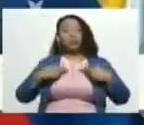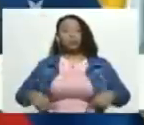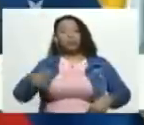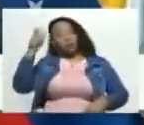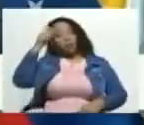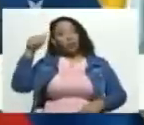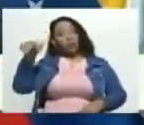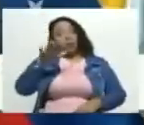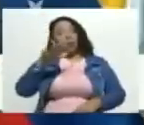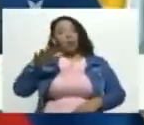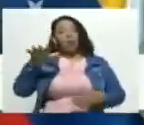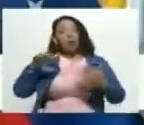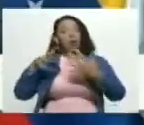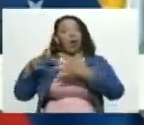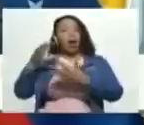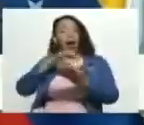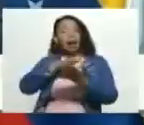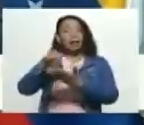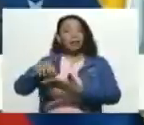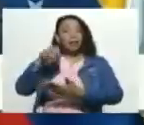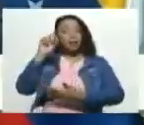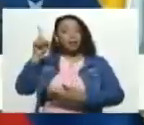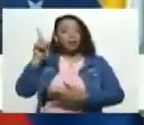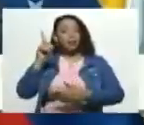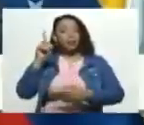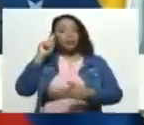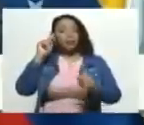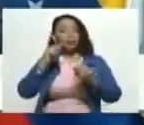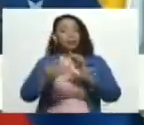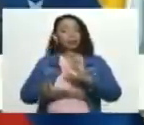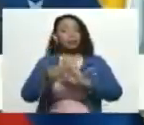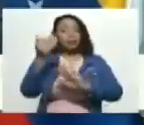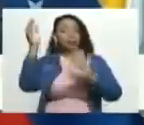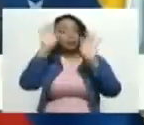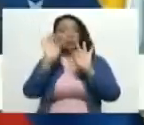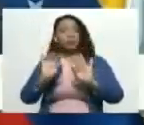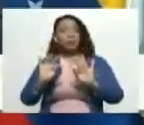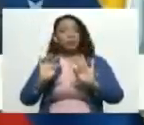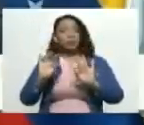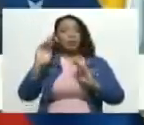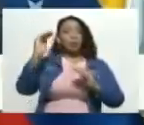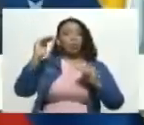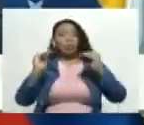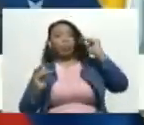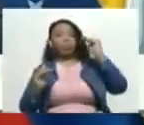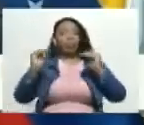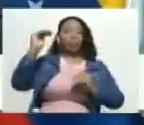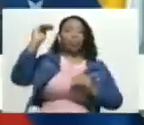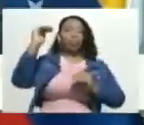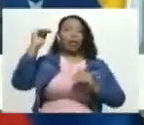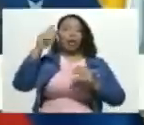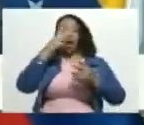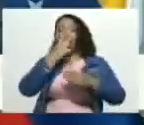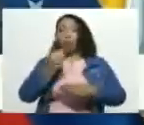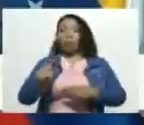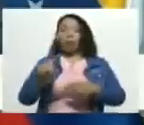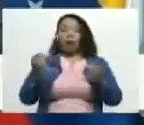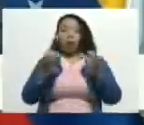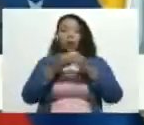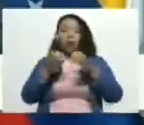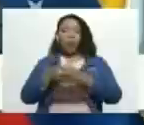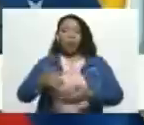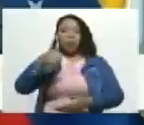población de los estados contra las que van dirigidas y afectan de manera desproporcionada a los pobres y a las clases más